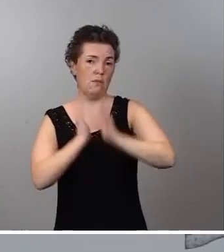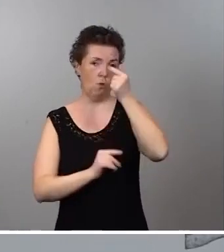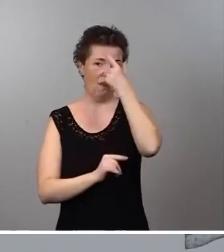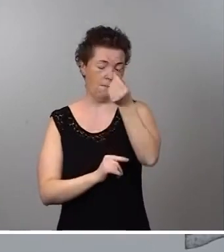semana.